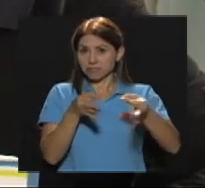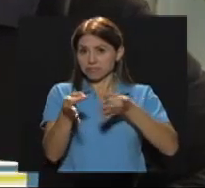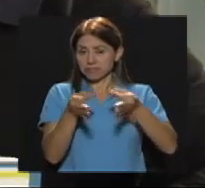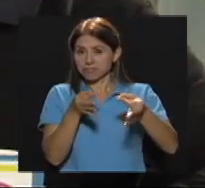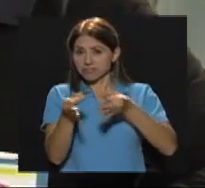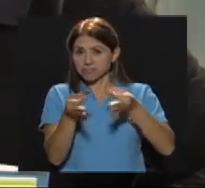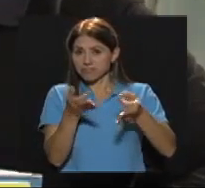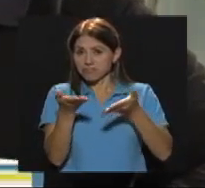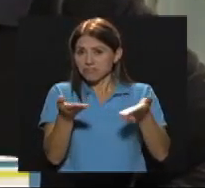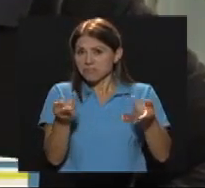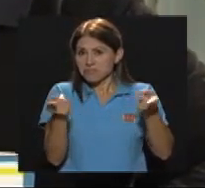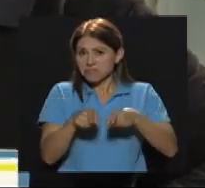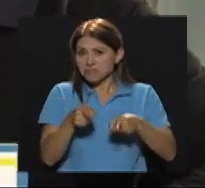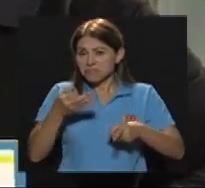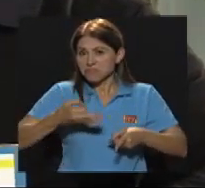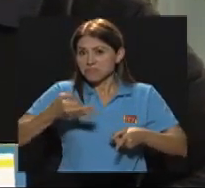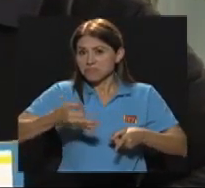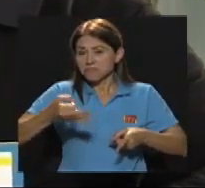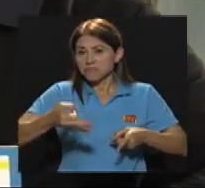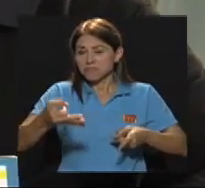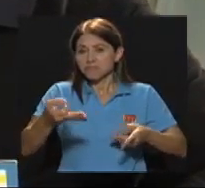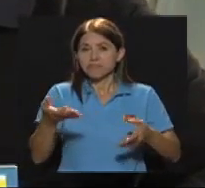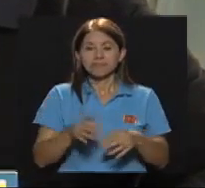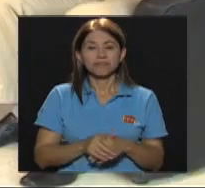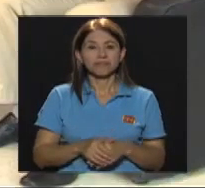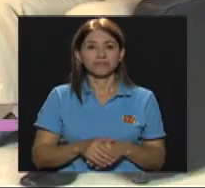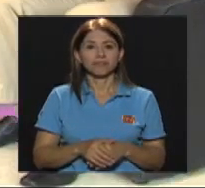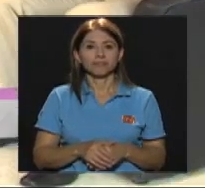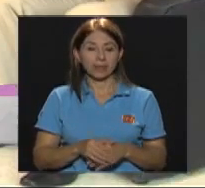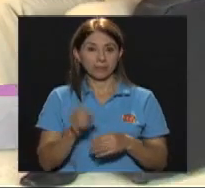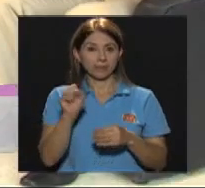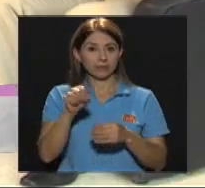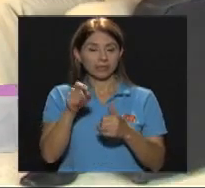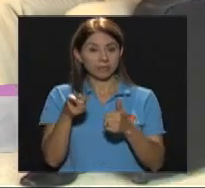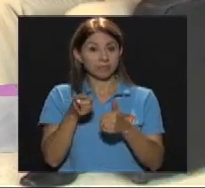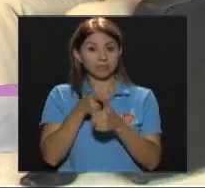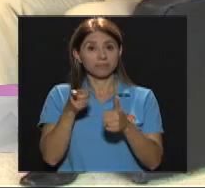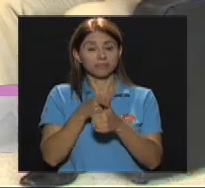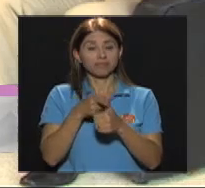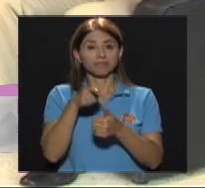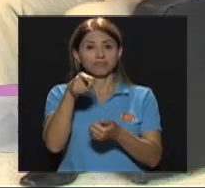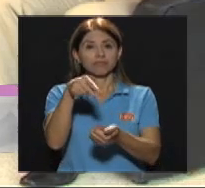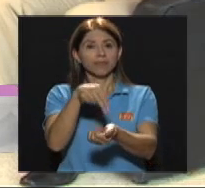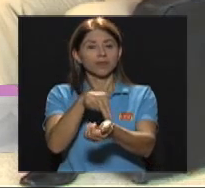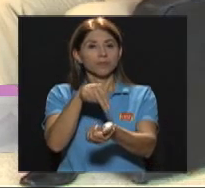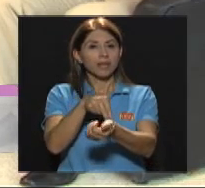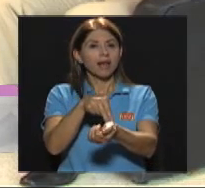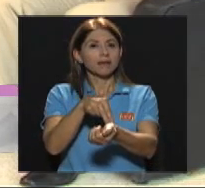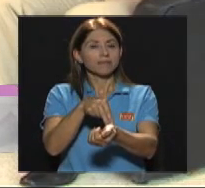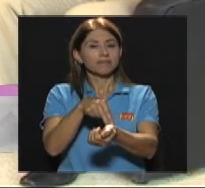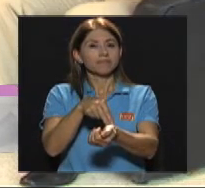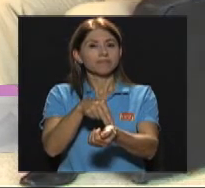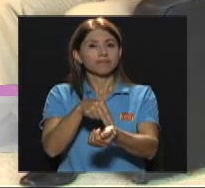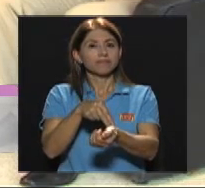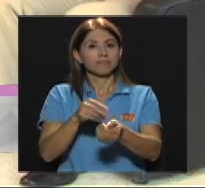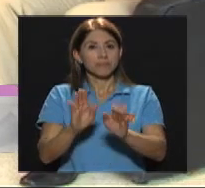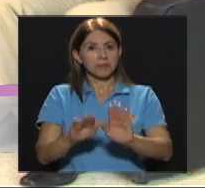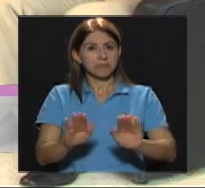practica en la cotidianidad Correcto Bueno, en primer lugar En el hospital Estamos ya